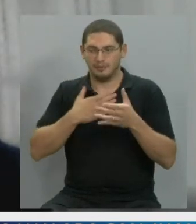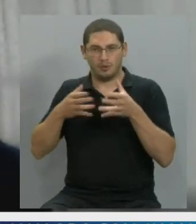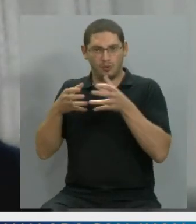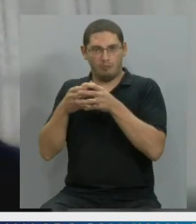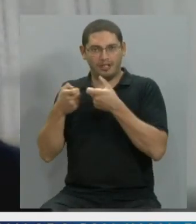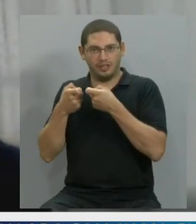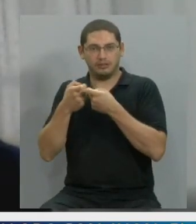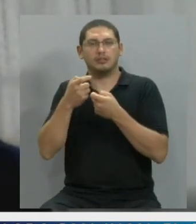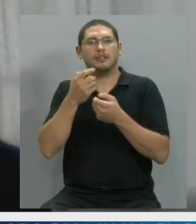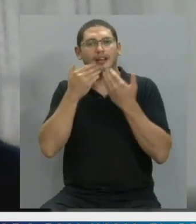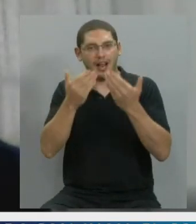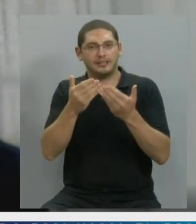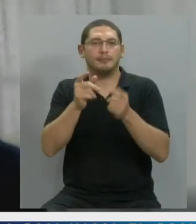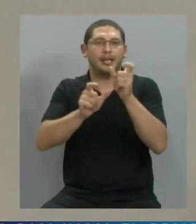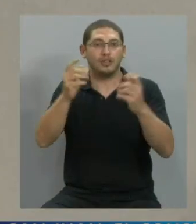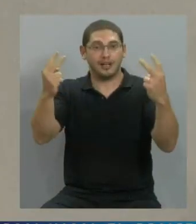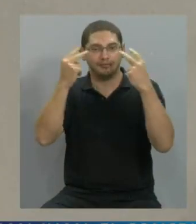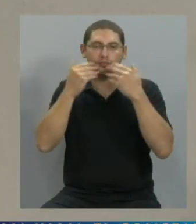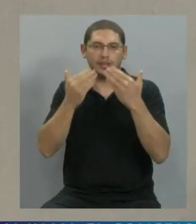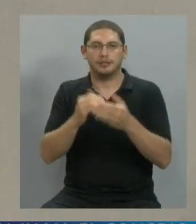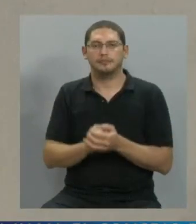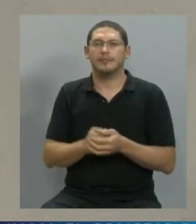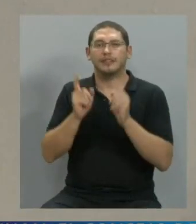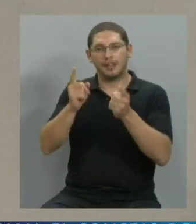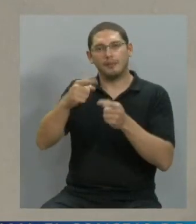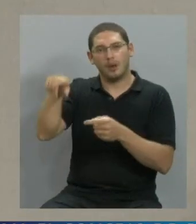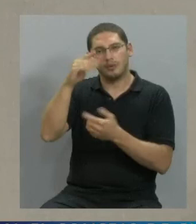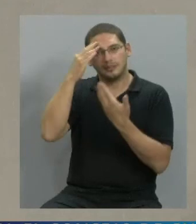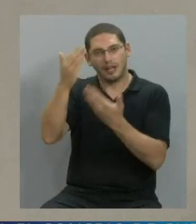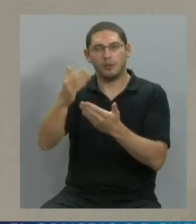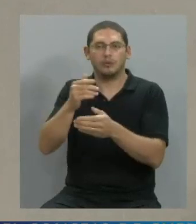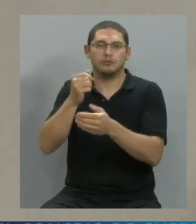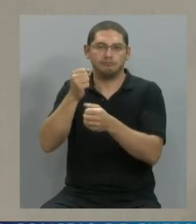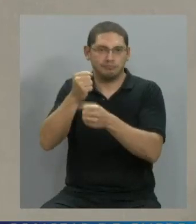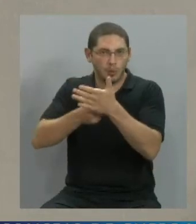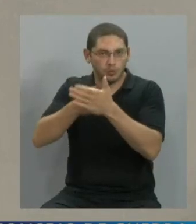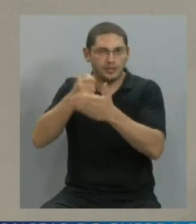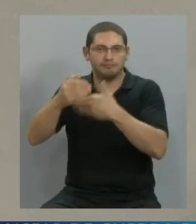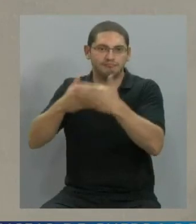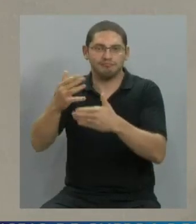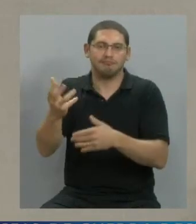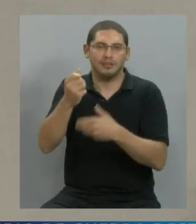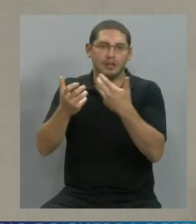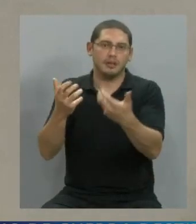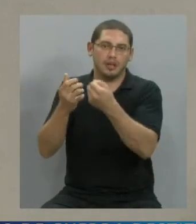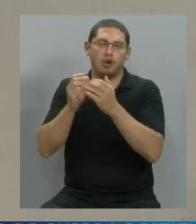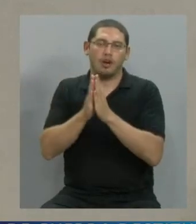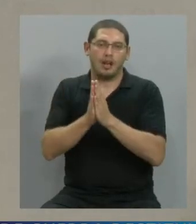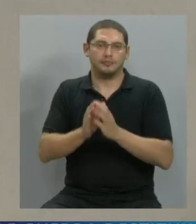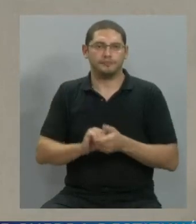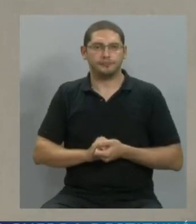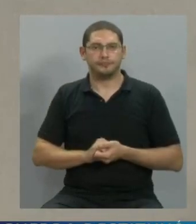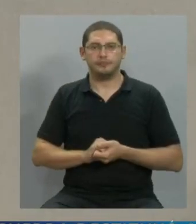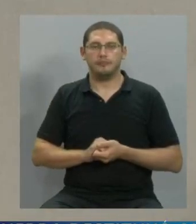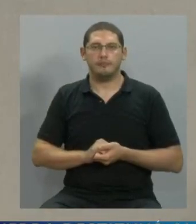gracias a todos, saludos a la audiencia. Saludos para ustedes y ojalá se pueda avanzar sobre este tema. Muchas gracias, Silvana. Muchísimas gracias. Hasta luego. Gracias, hasta